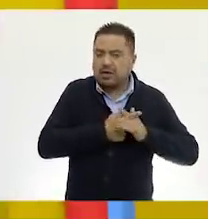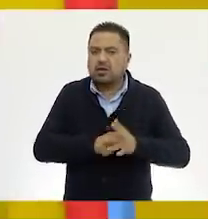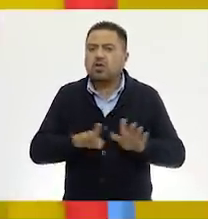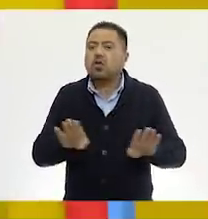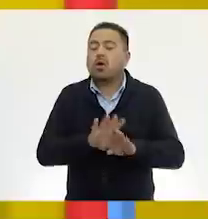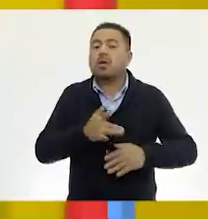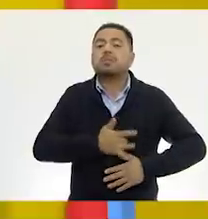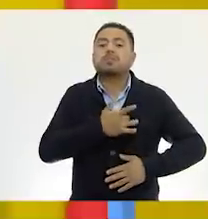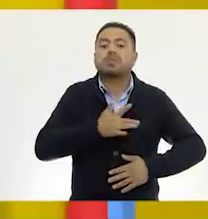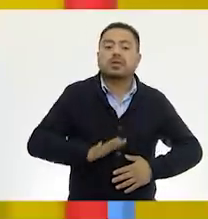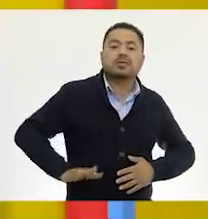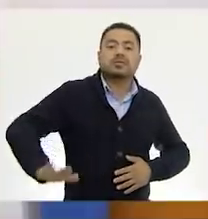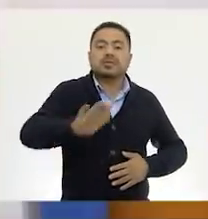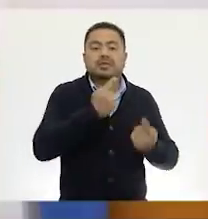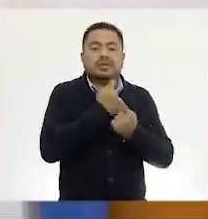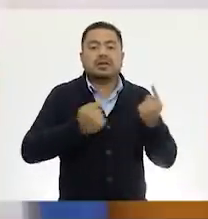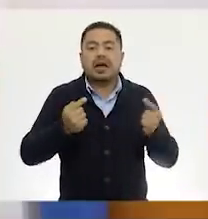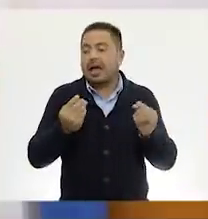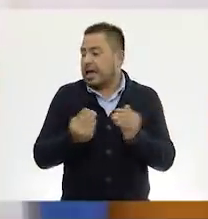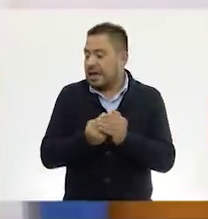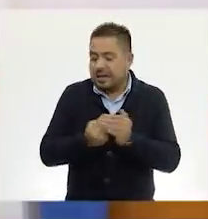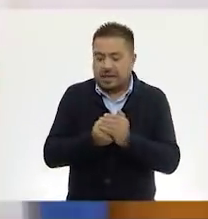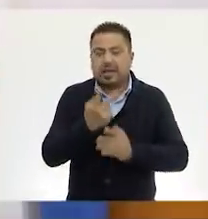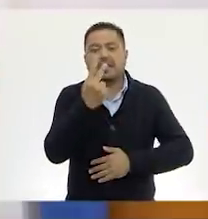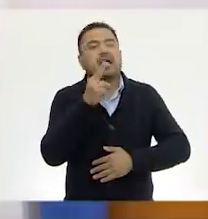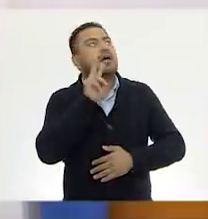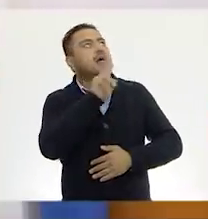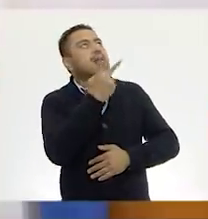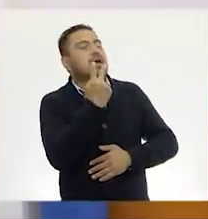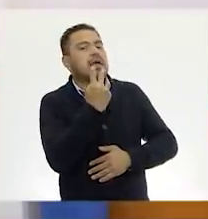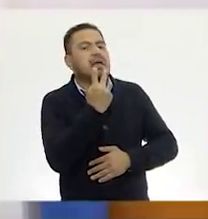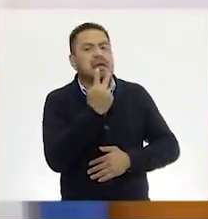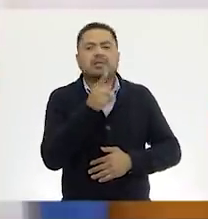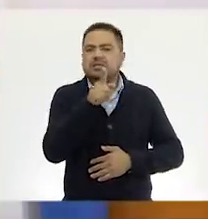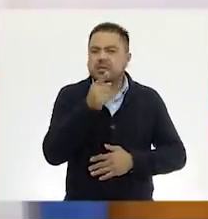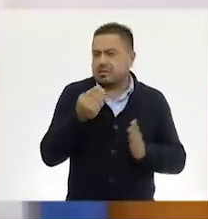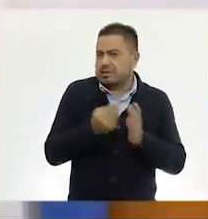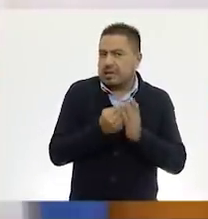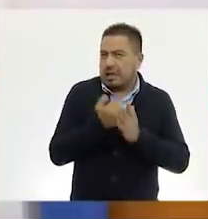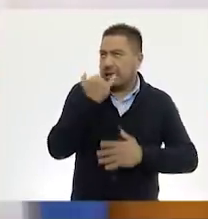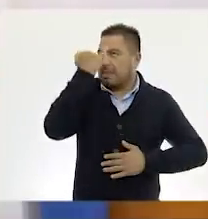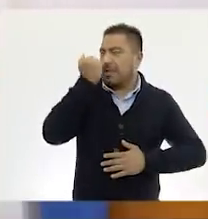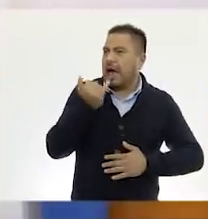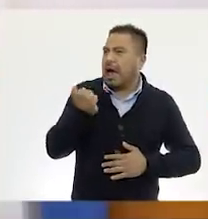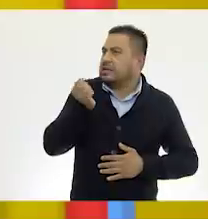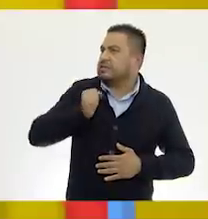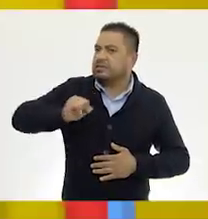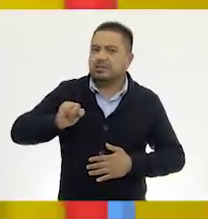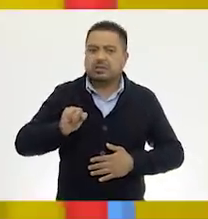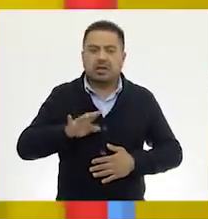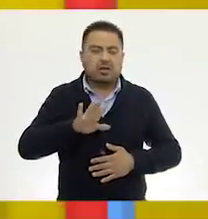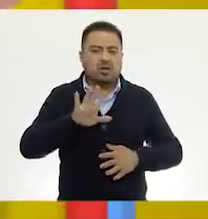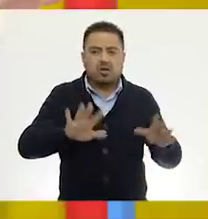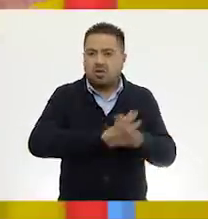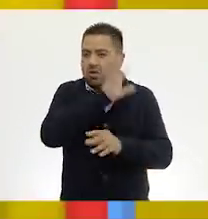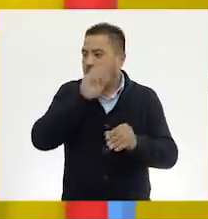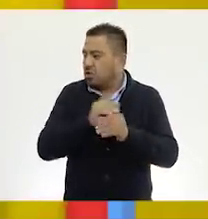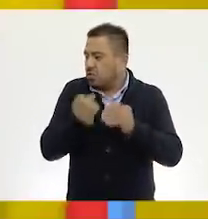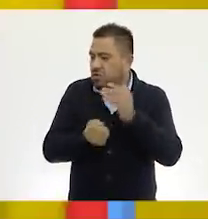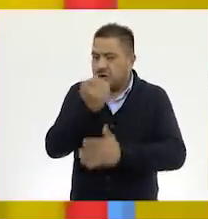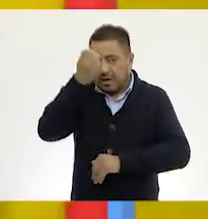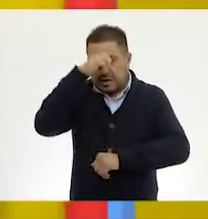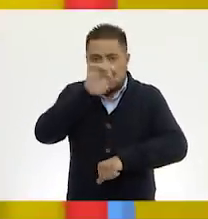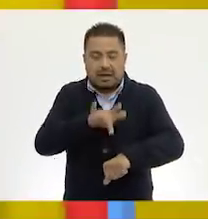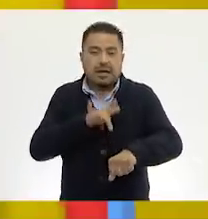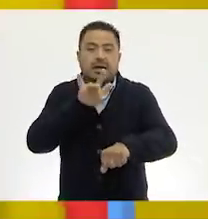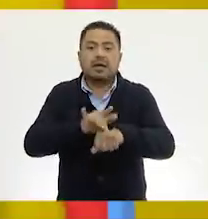sentido niñas y niños tomando sus clases por televisión? ¿Se habían imaginado clases de esta forma? Completamente nueva la experiencia